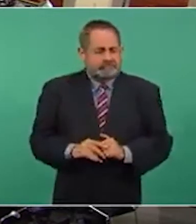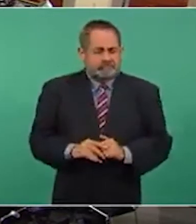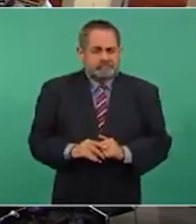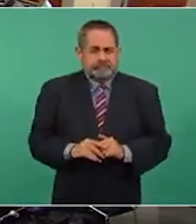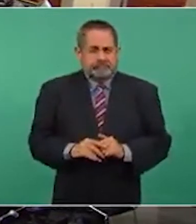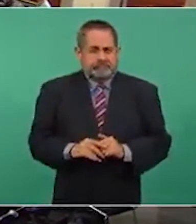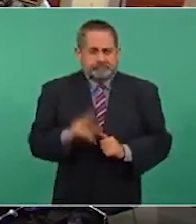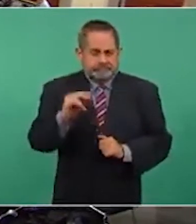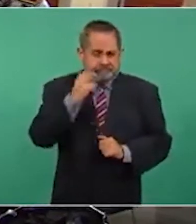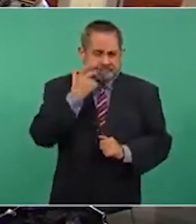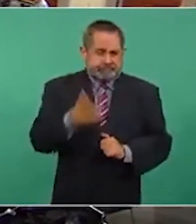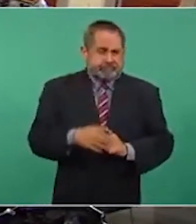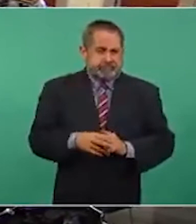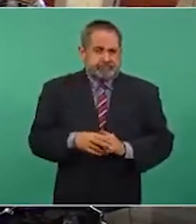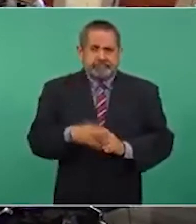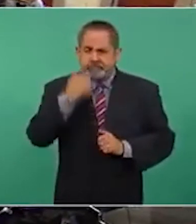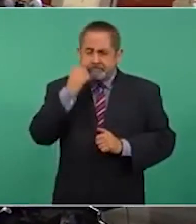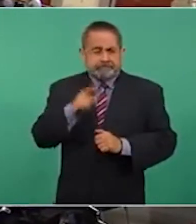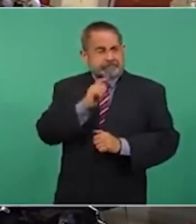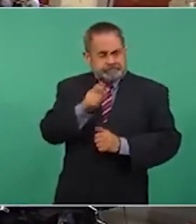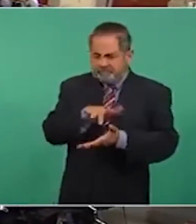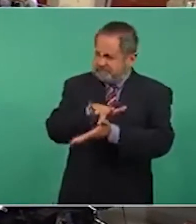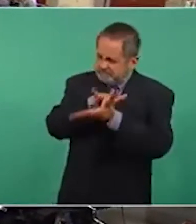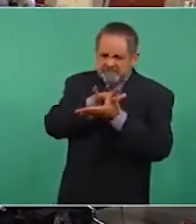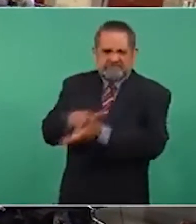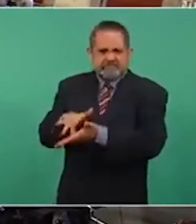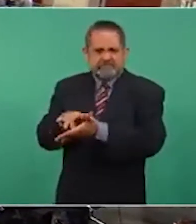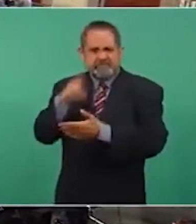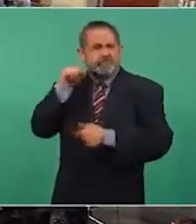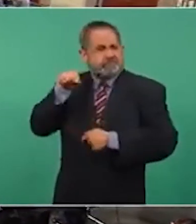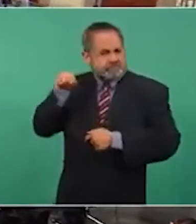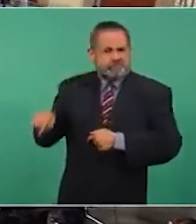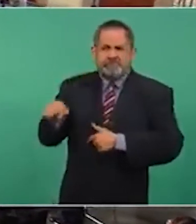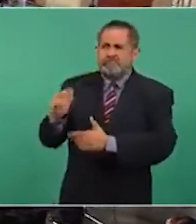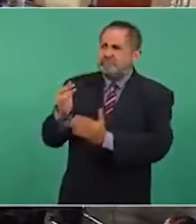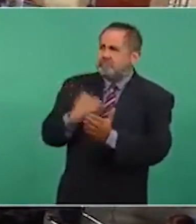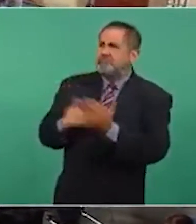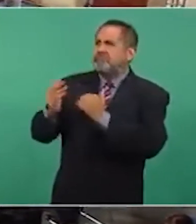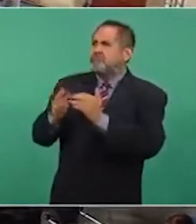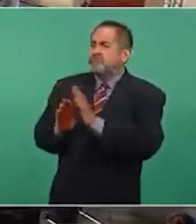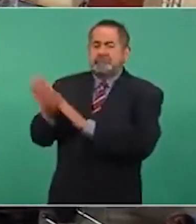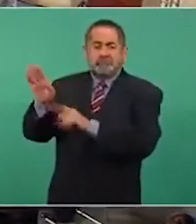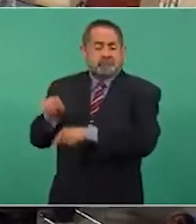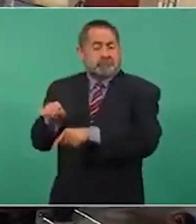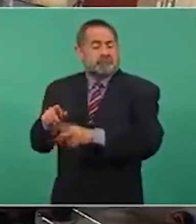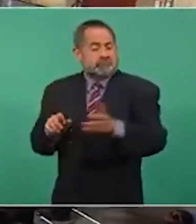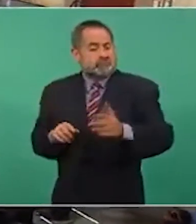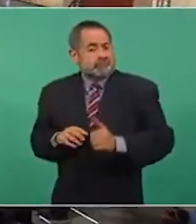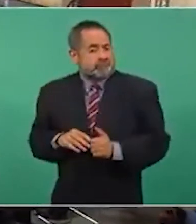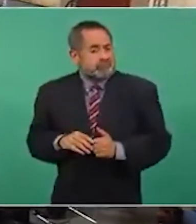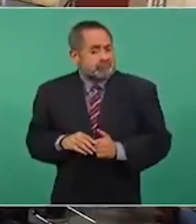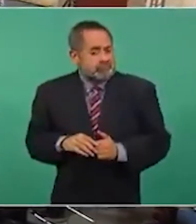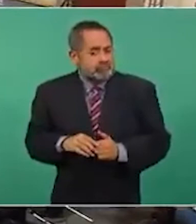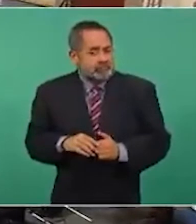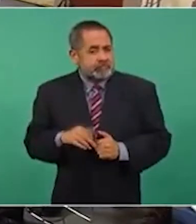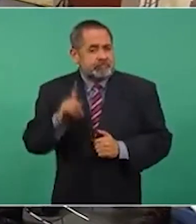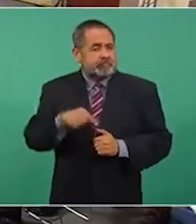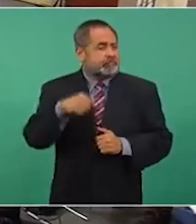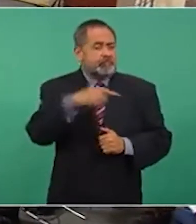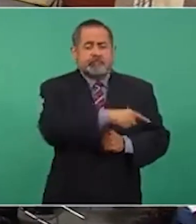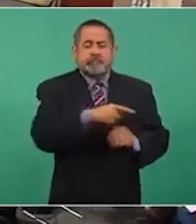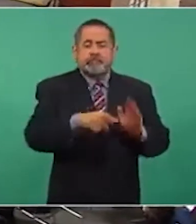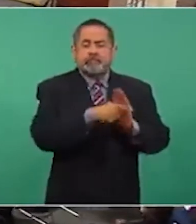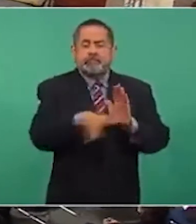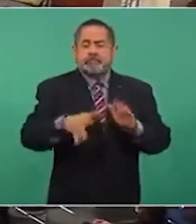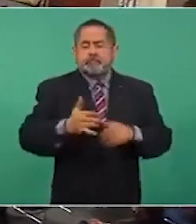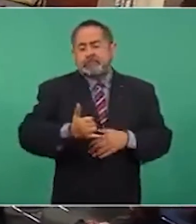apoyo para el desarrollo. Y se equivocó Reforma,